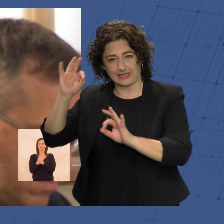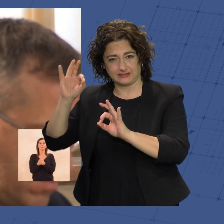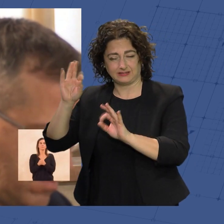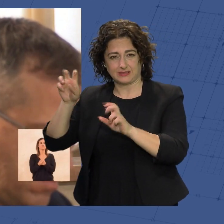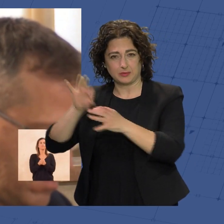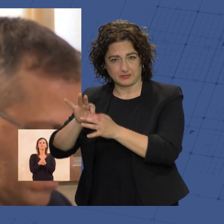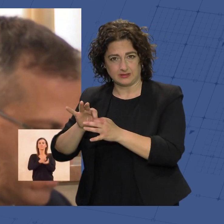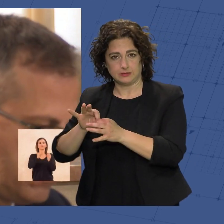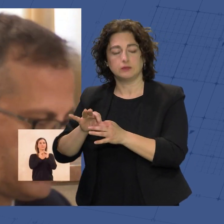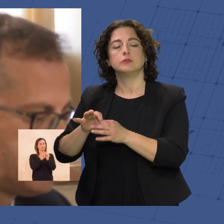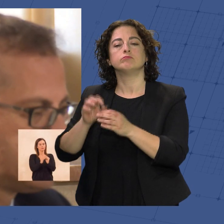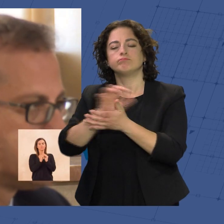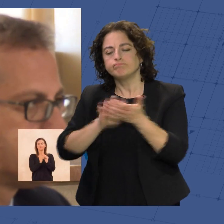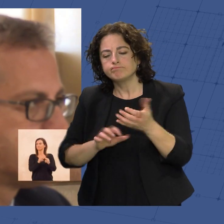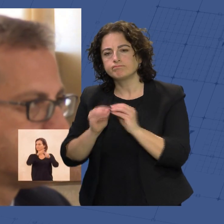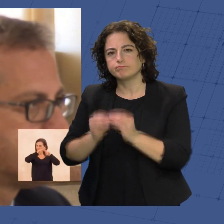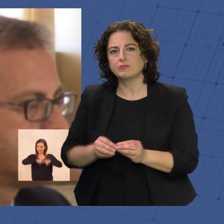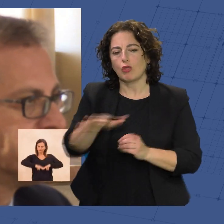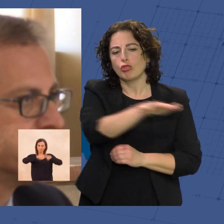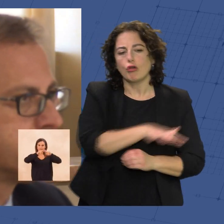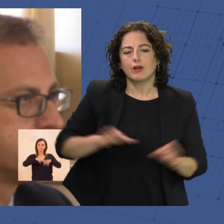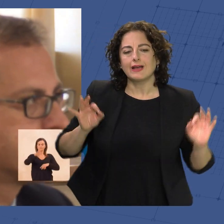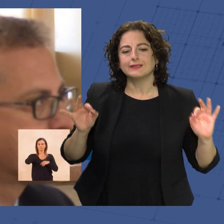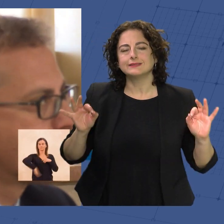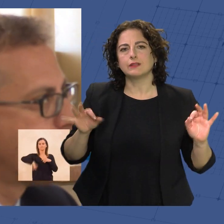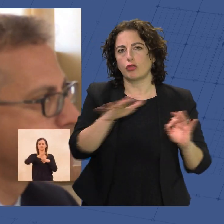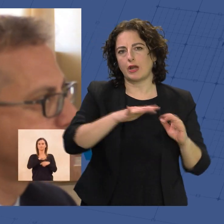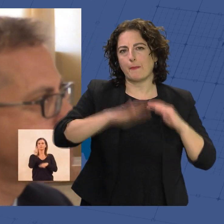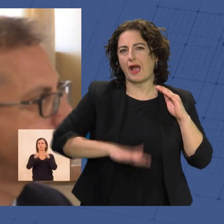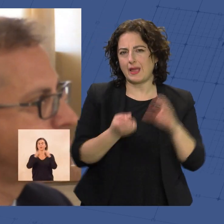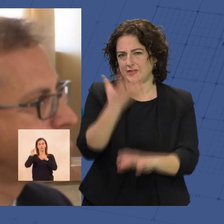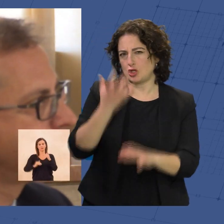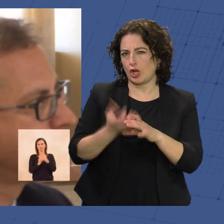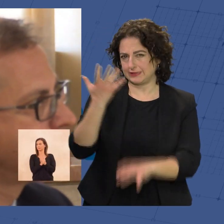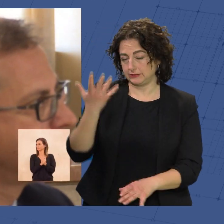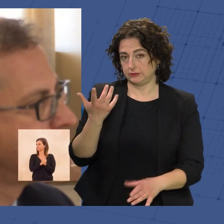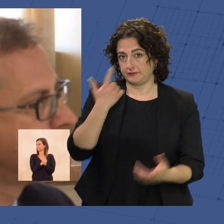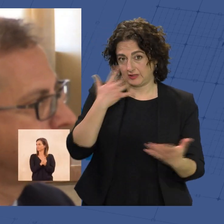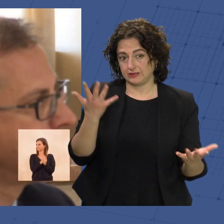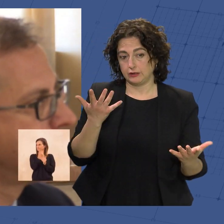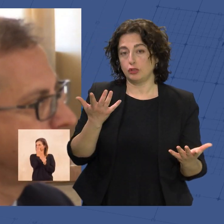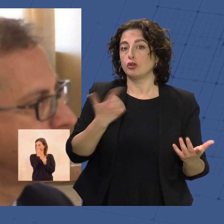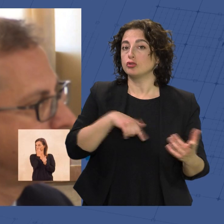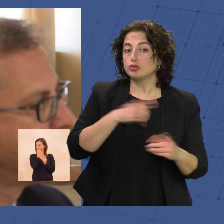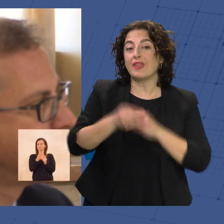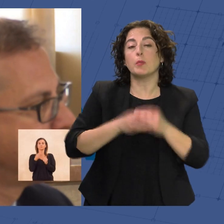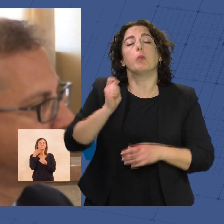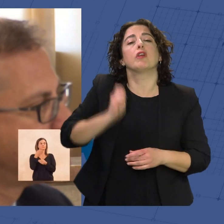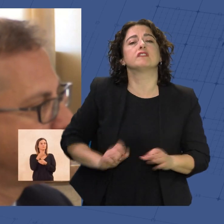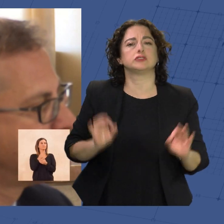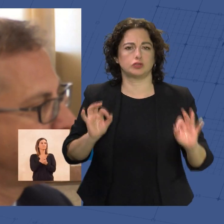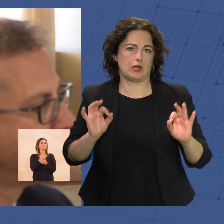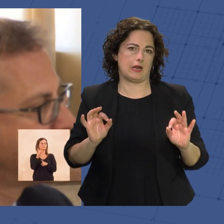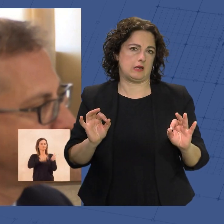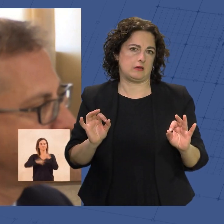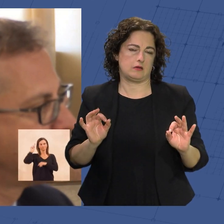determinasen la zona y el emplazamiento de bajas emisiones. Fíjese, nosotros nos vamos a los profesionales. No